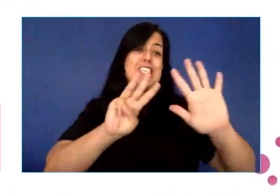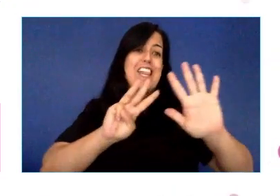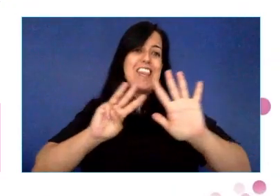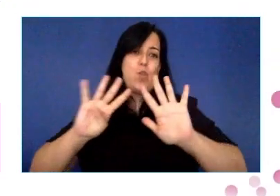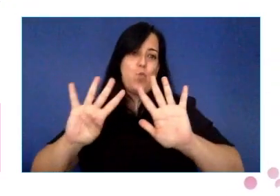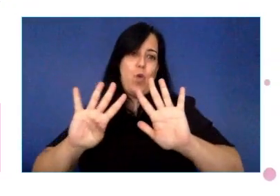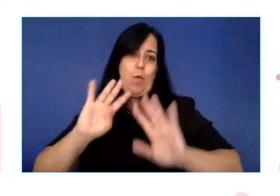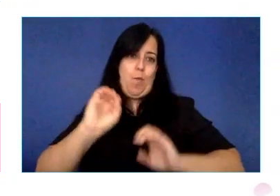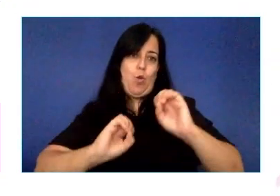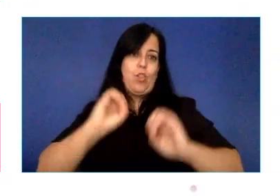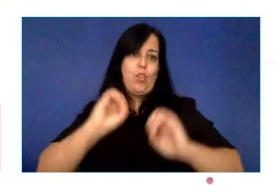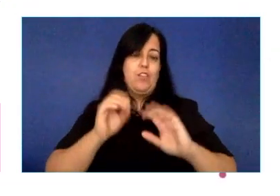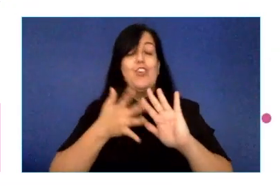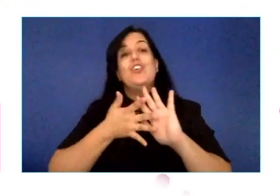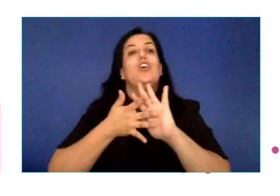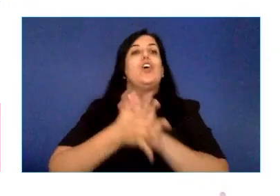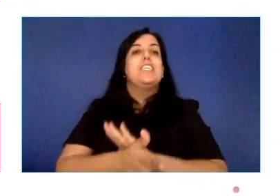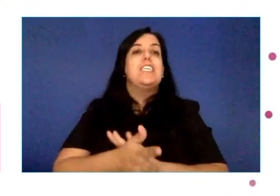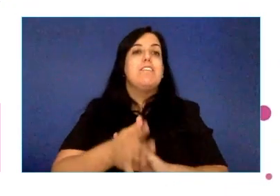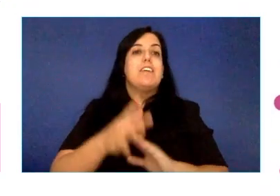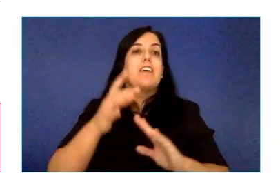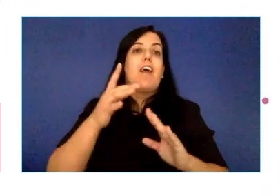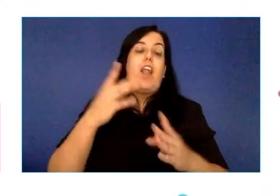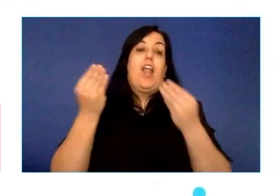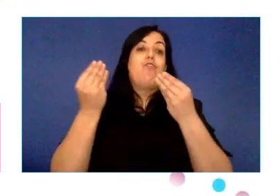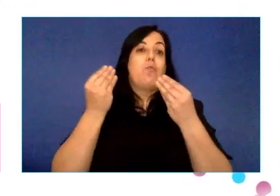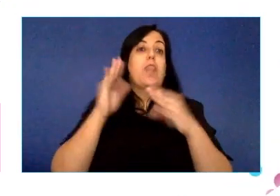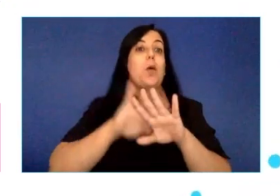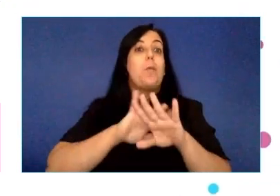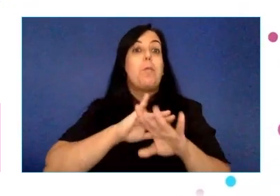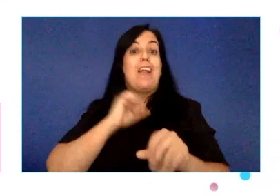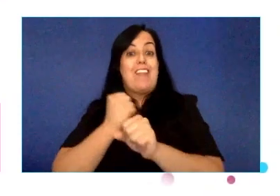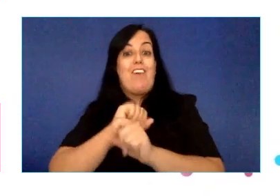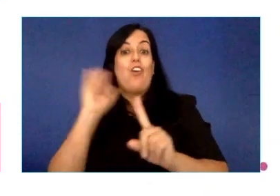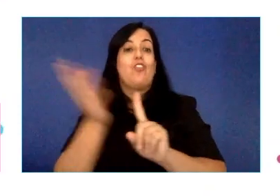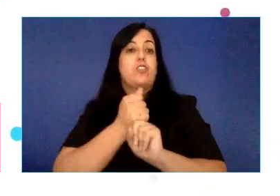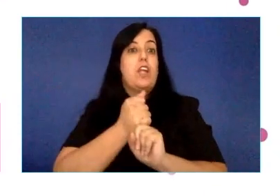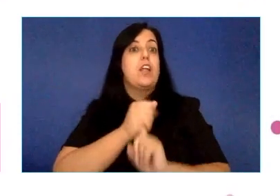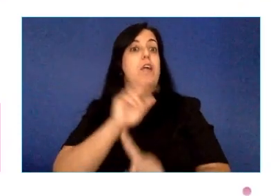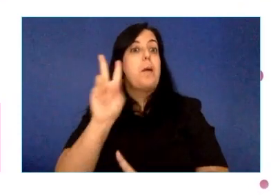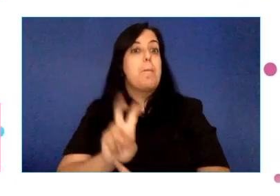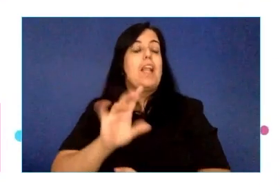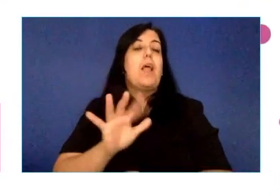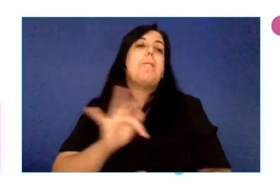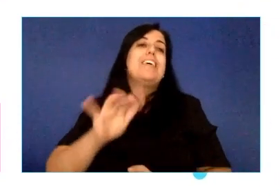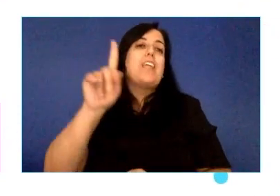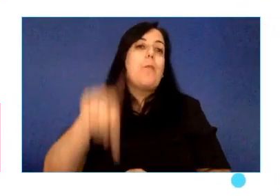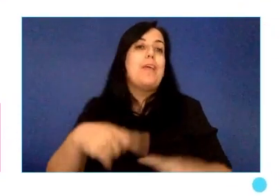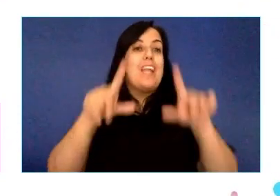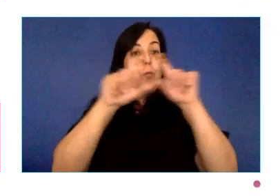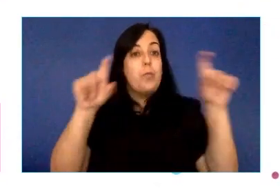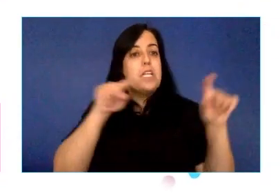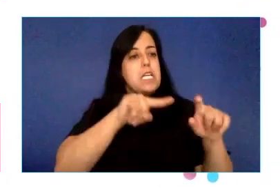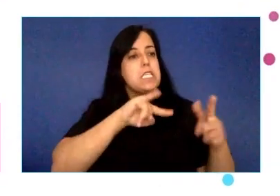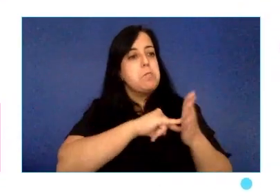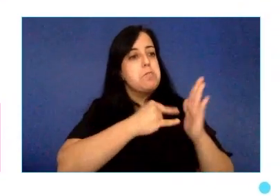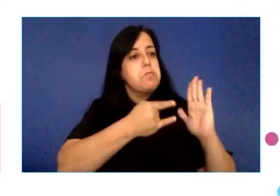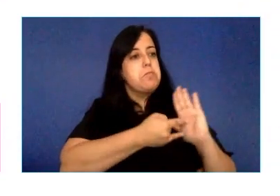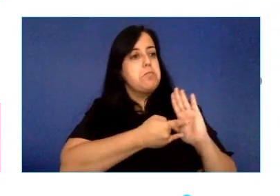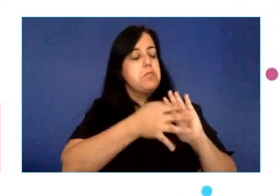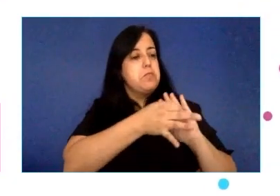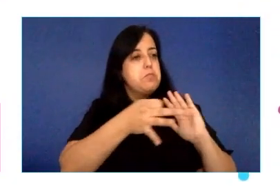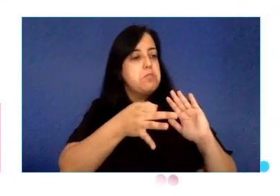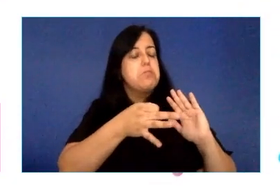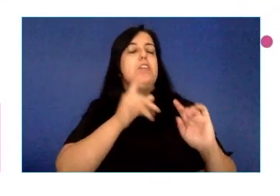las formaciones sirven para encontrar un empleo y también que las empresas confían en esta solución y en estos perfiles